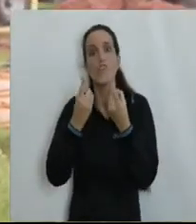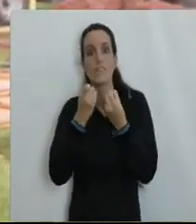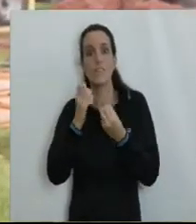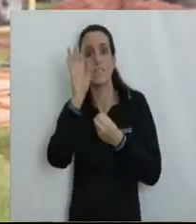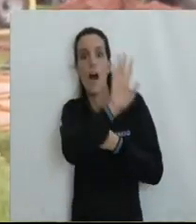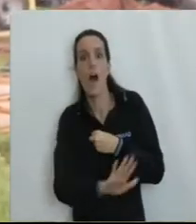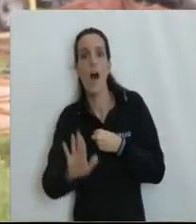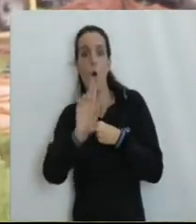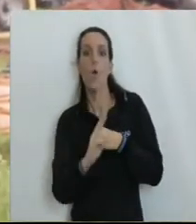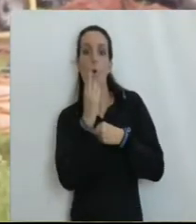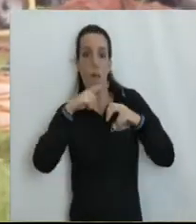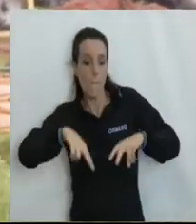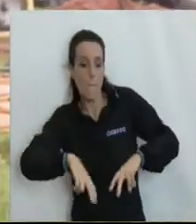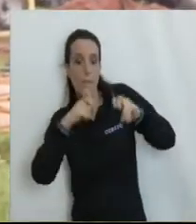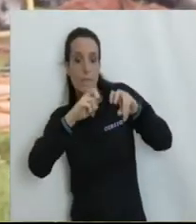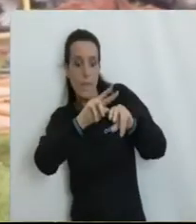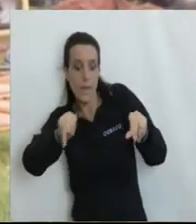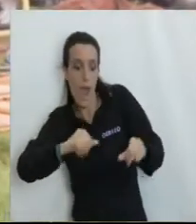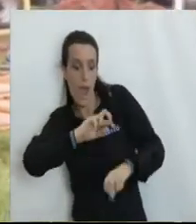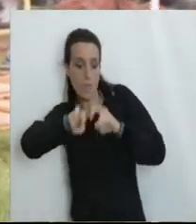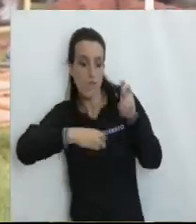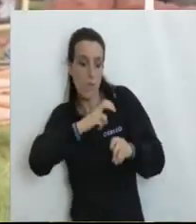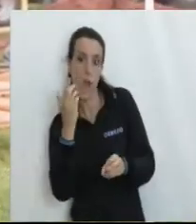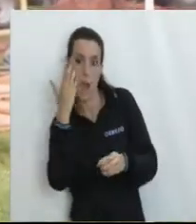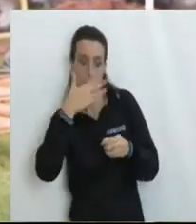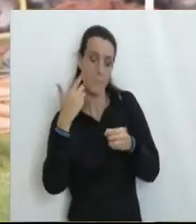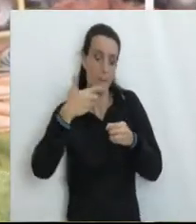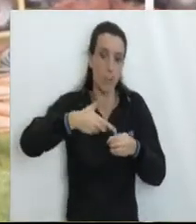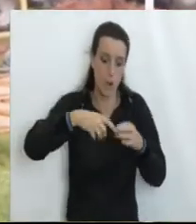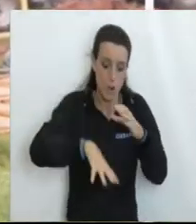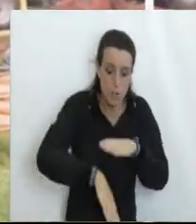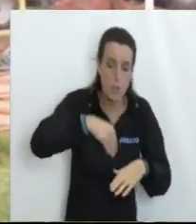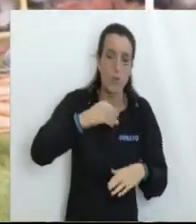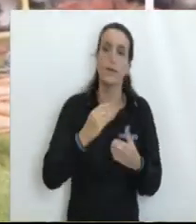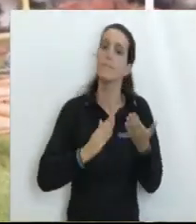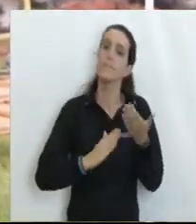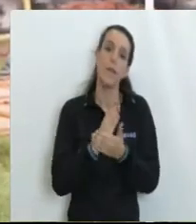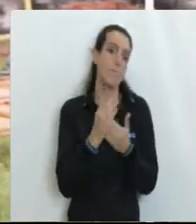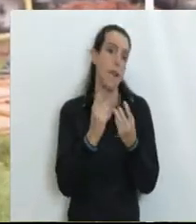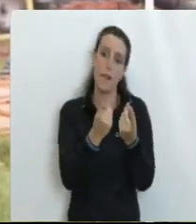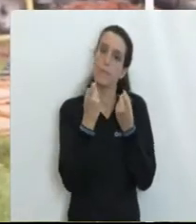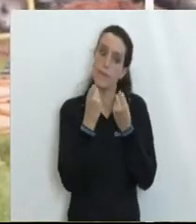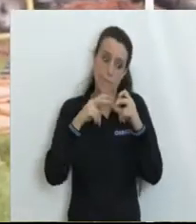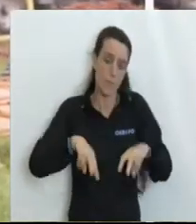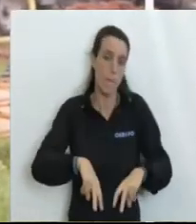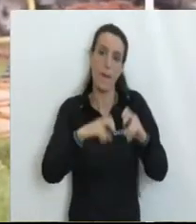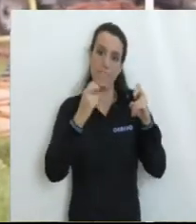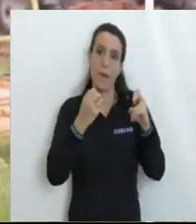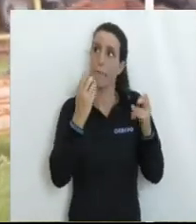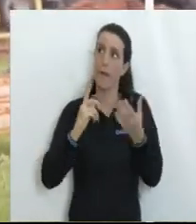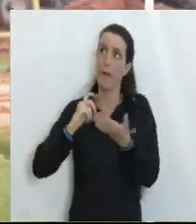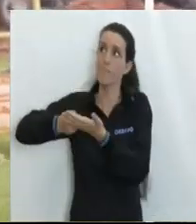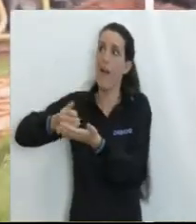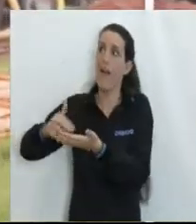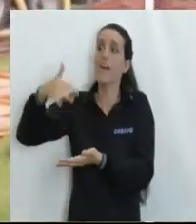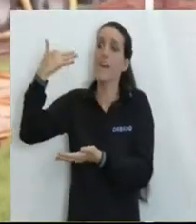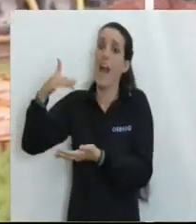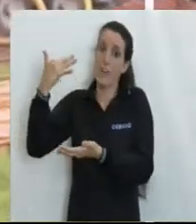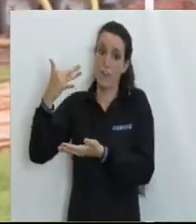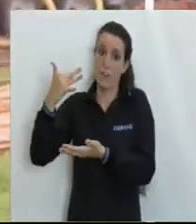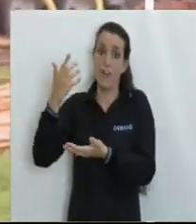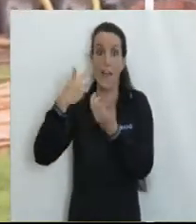El desarrollo de la actividad exploratoria de petróleo Siempre lo va a justificar En la medida que haya zonas